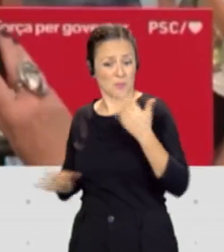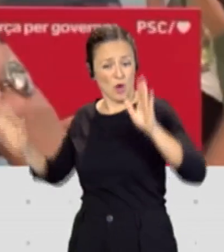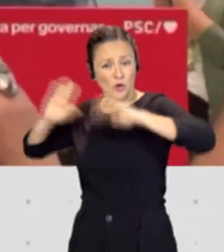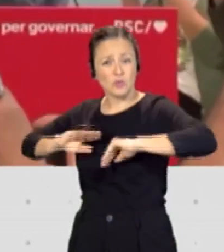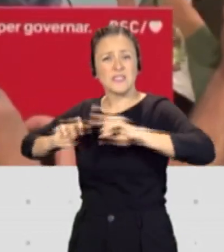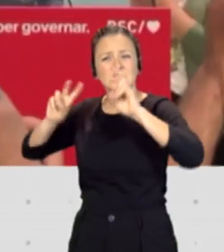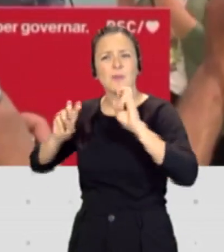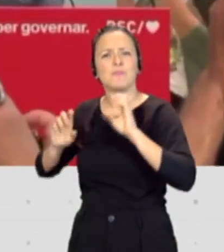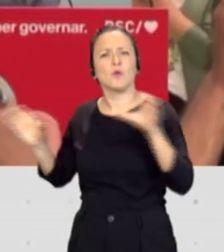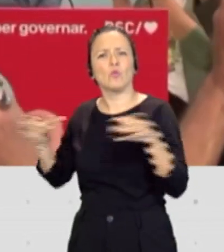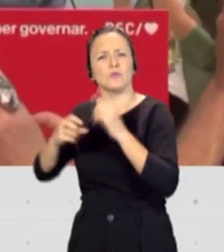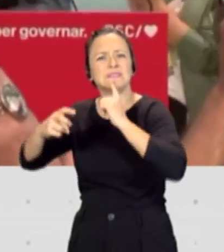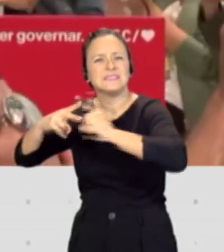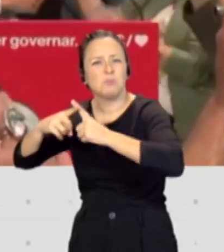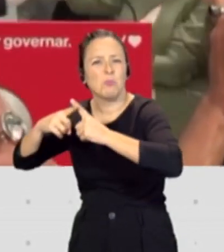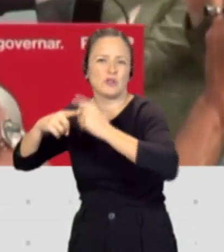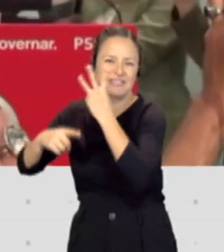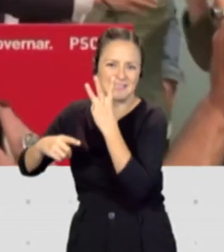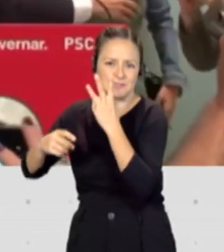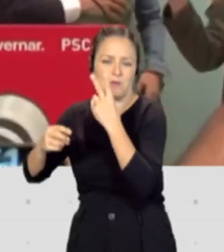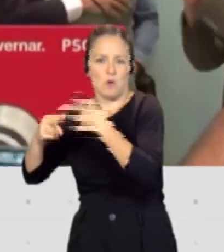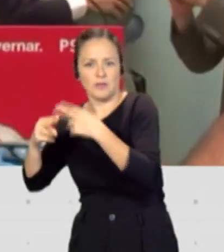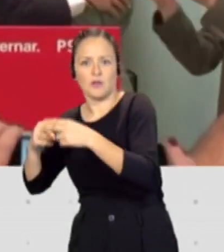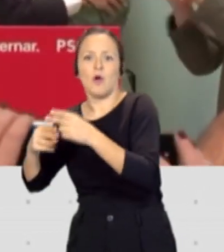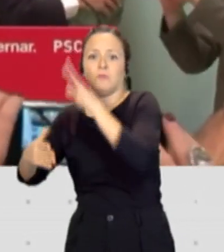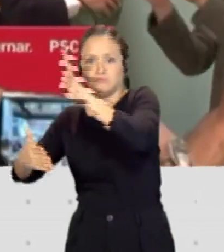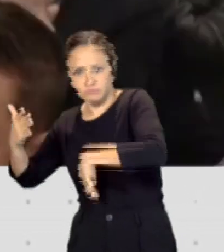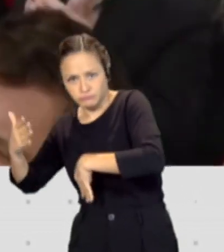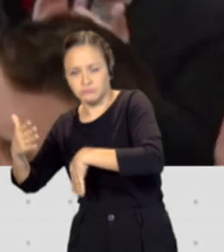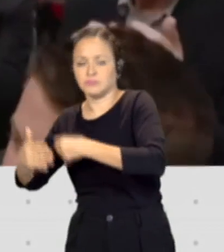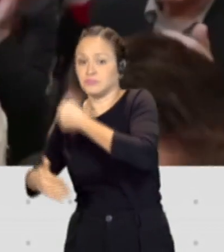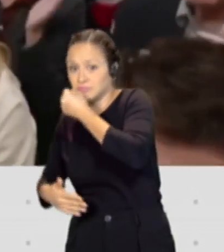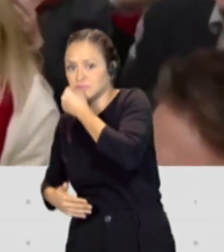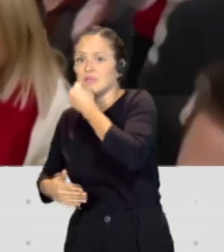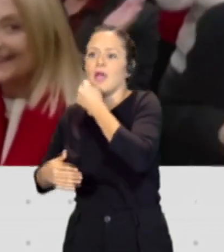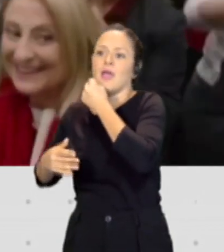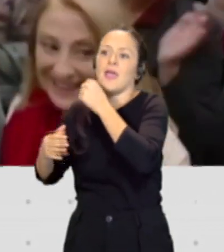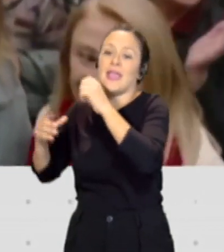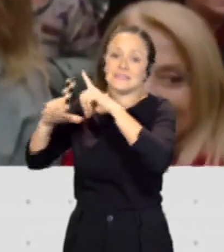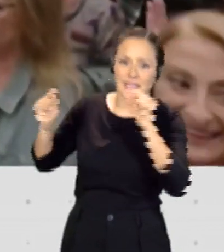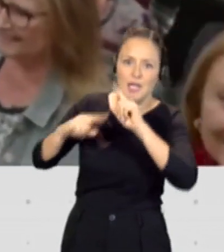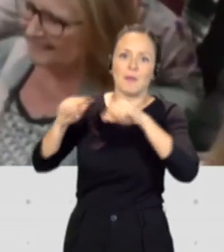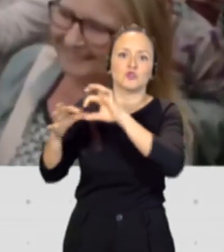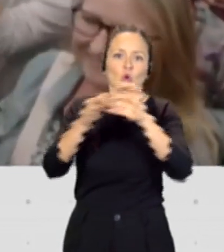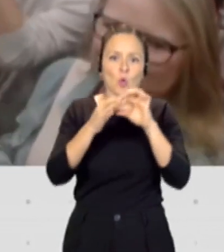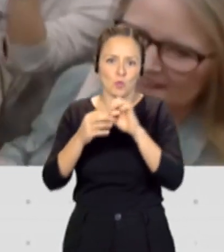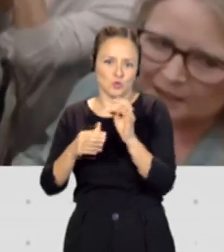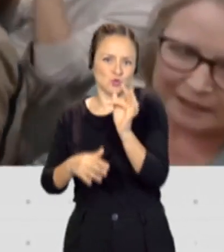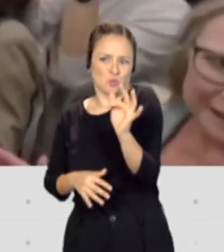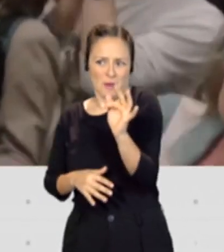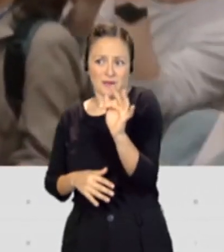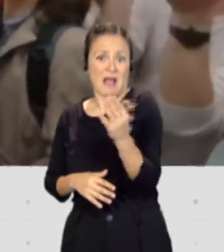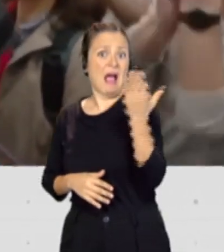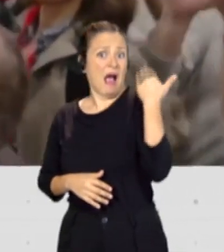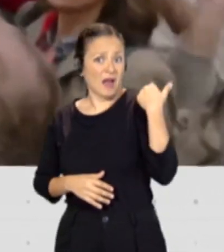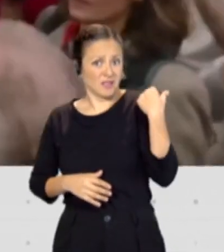es el tripartito de izquierda, es decir, el PCC, Esquerra y común sumar. Sin embargo, anoche Pera Aragonés, el candidato de